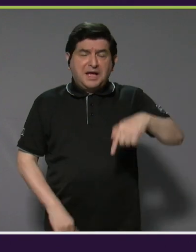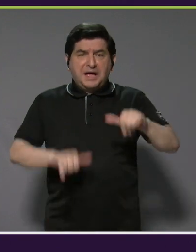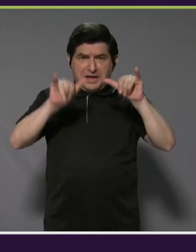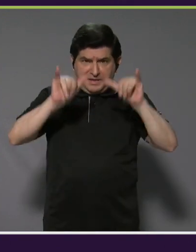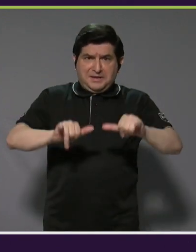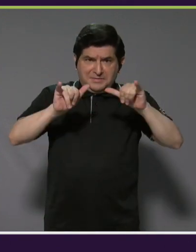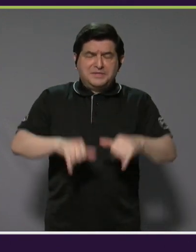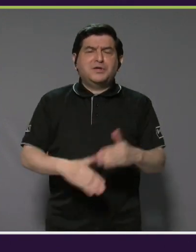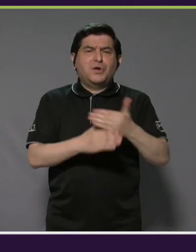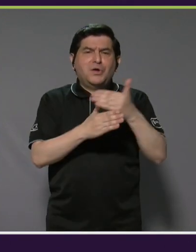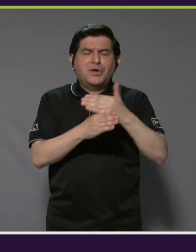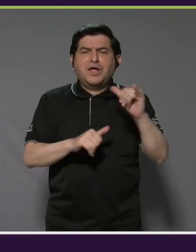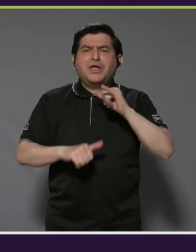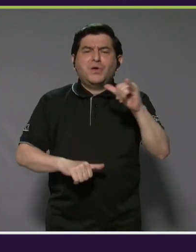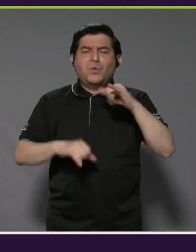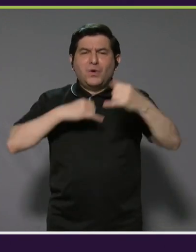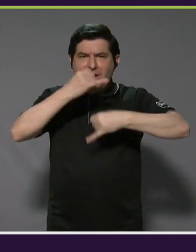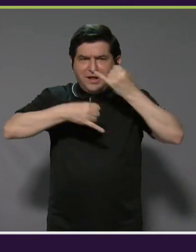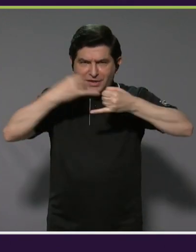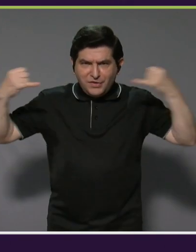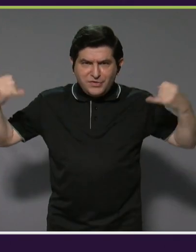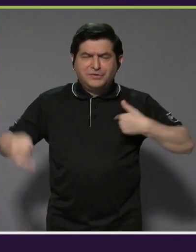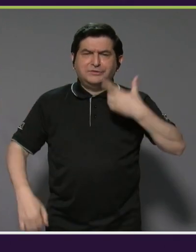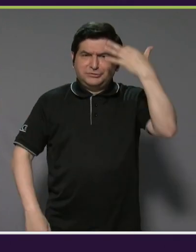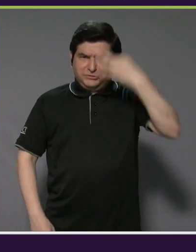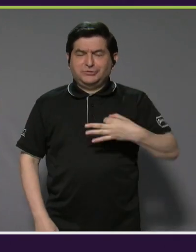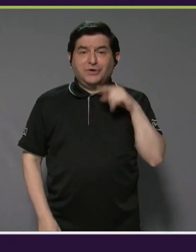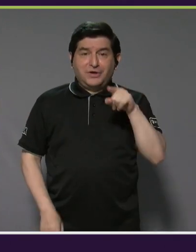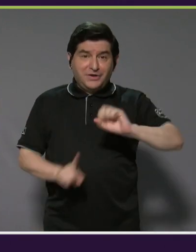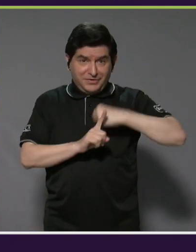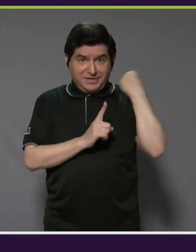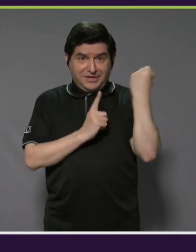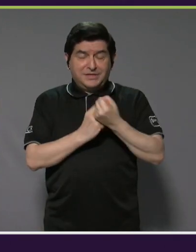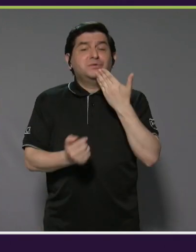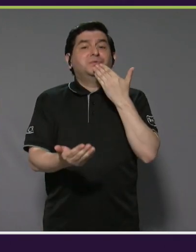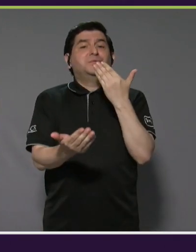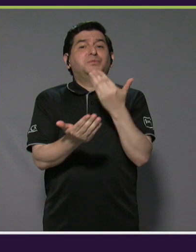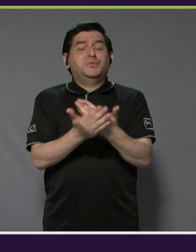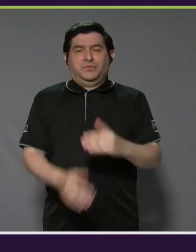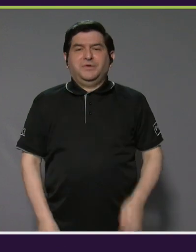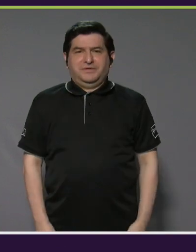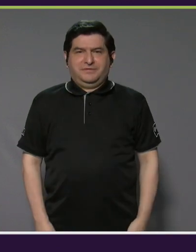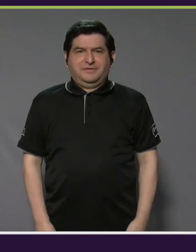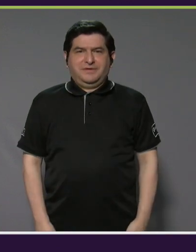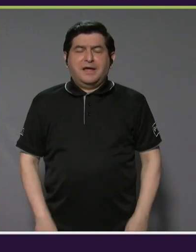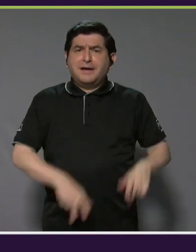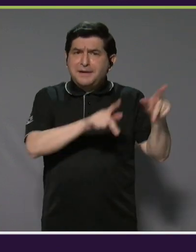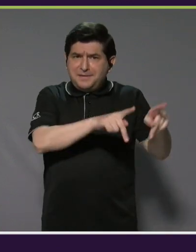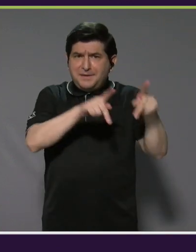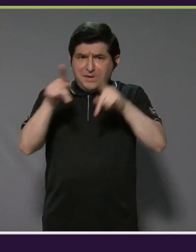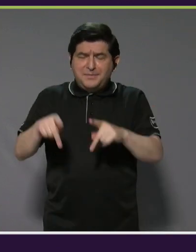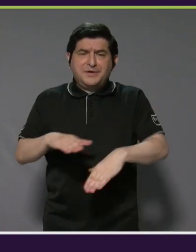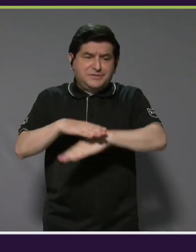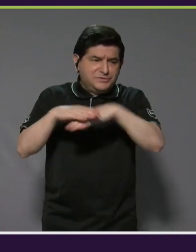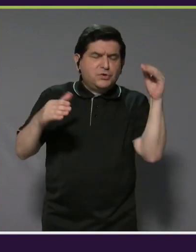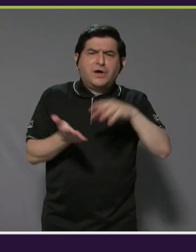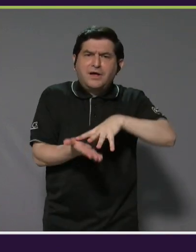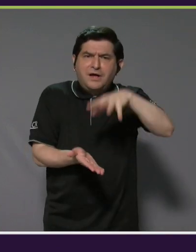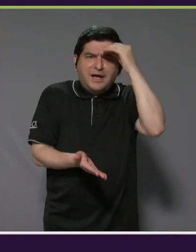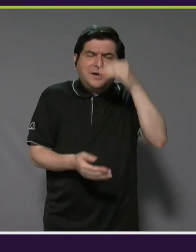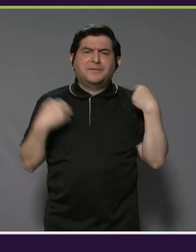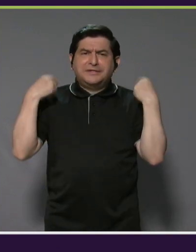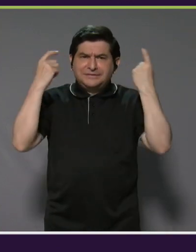compartiendo el mismo idioma, yo creo que eso es algo muy bueno, a la vez también que la gente de fuera aprenda